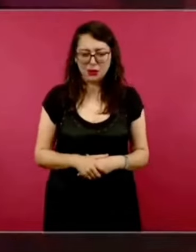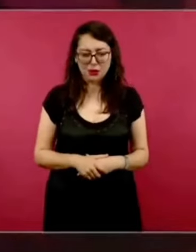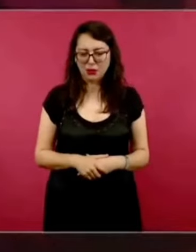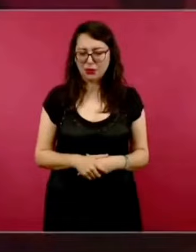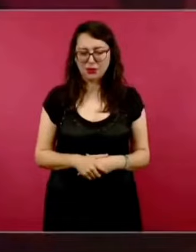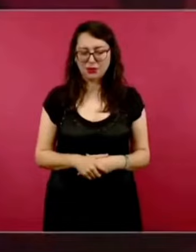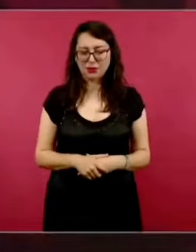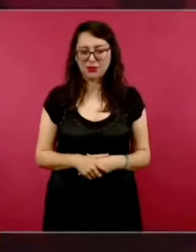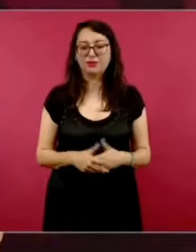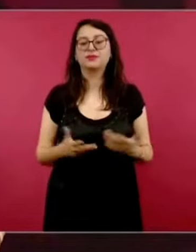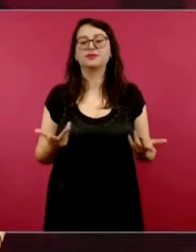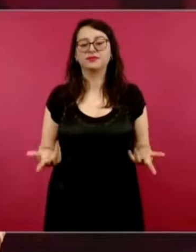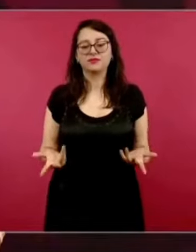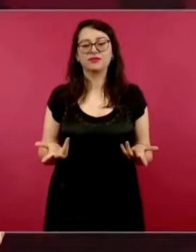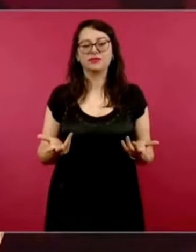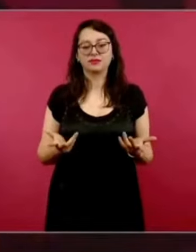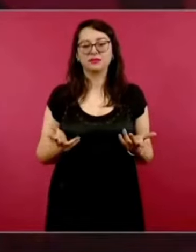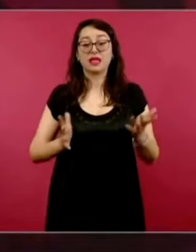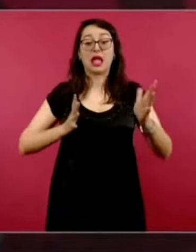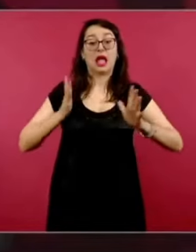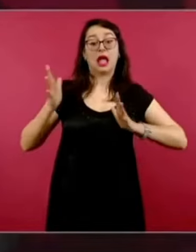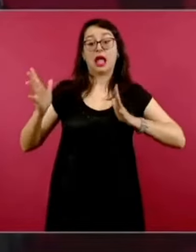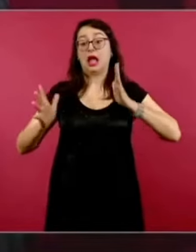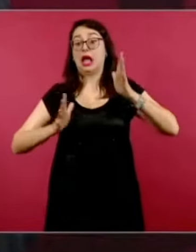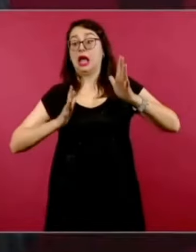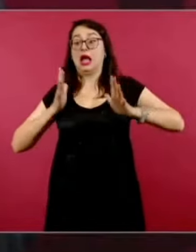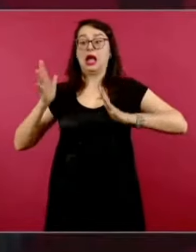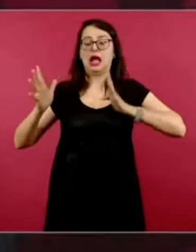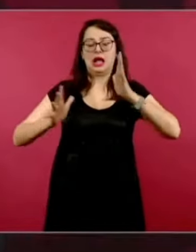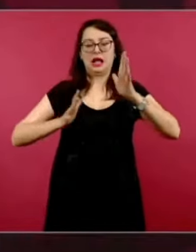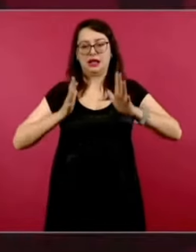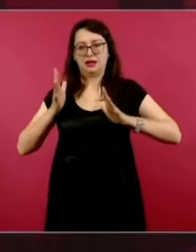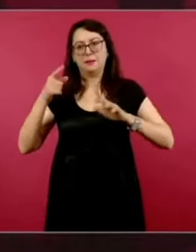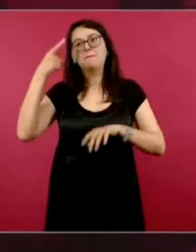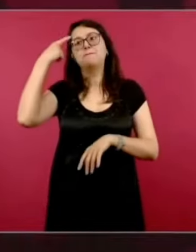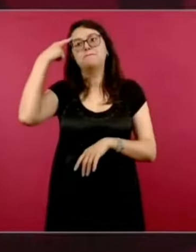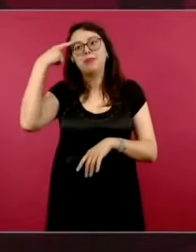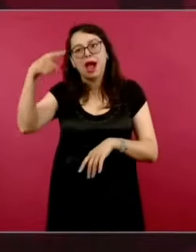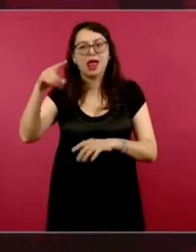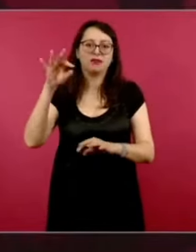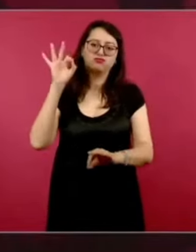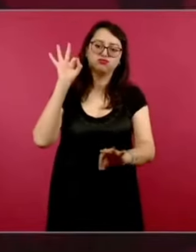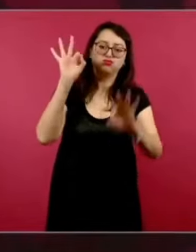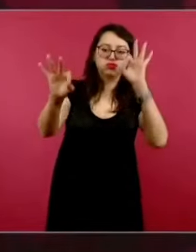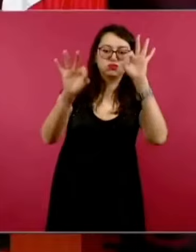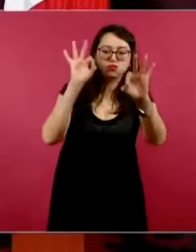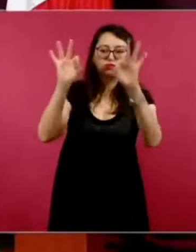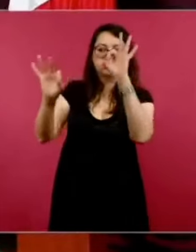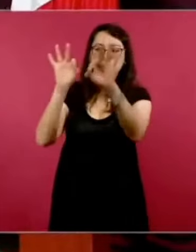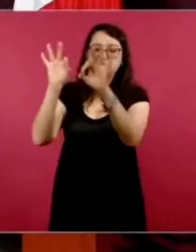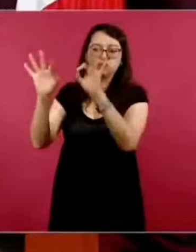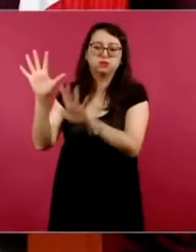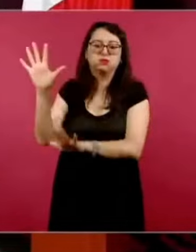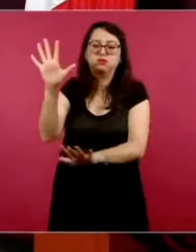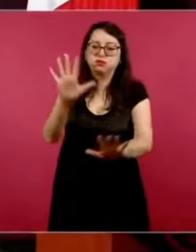Los que tenemos más edad sabemos cómo